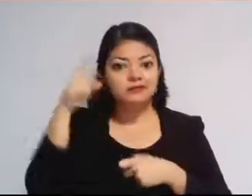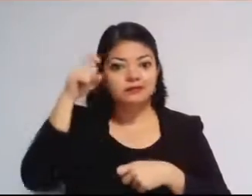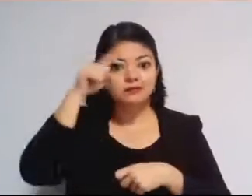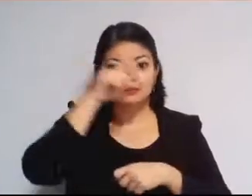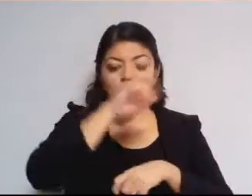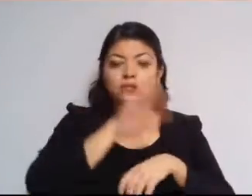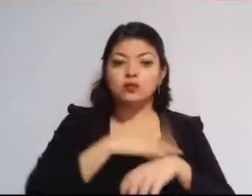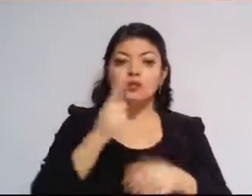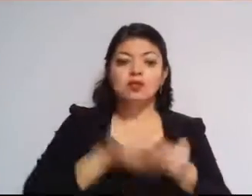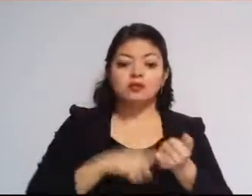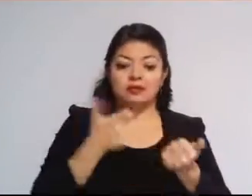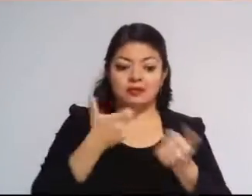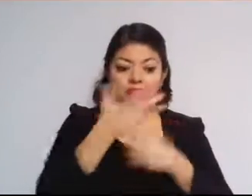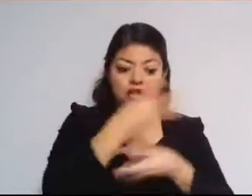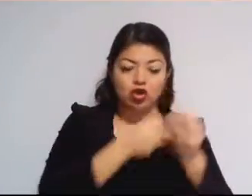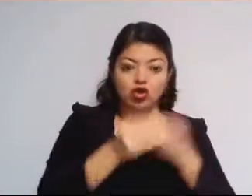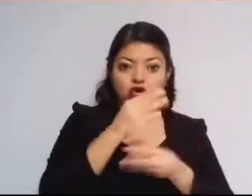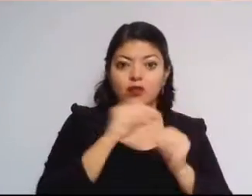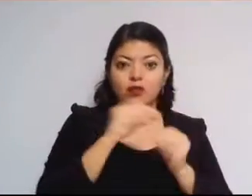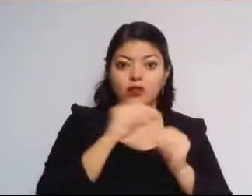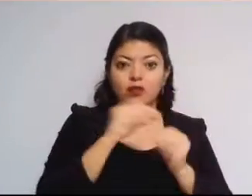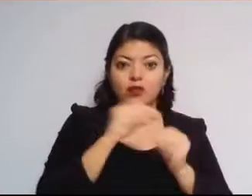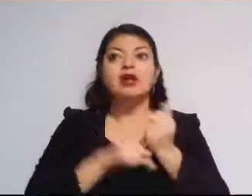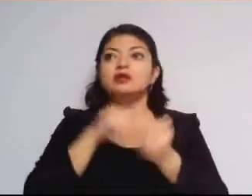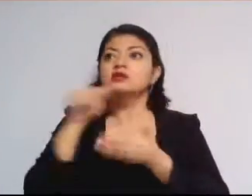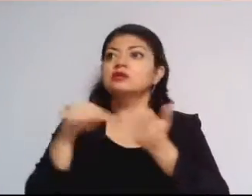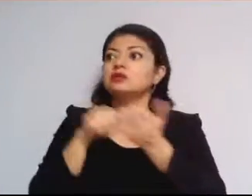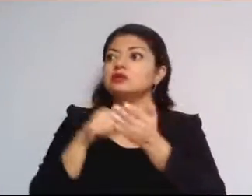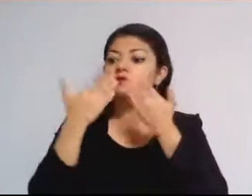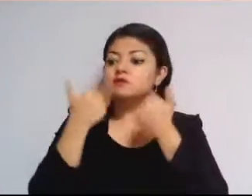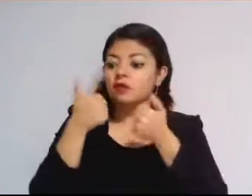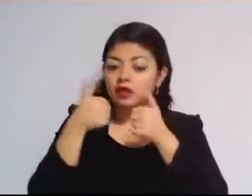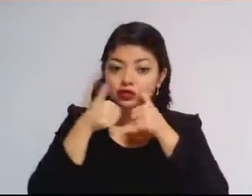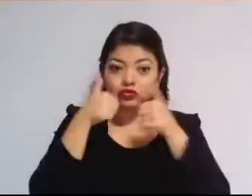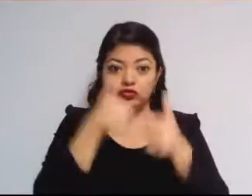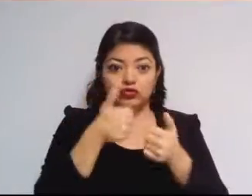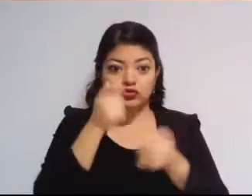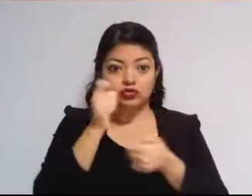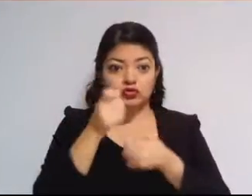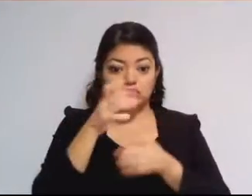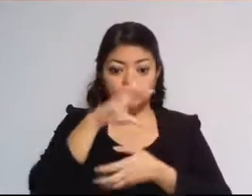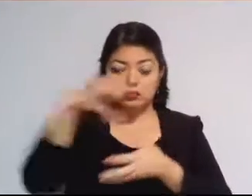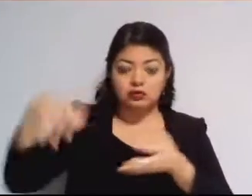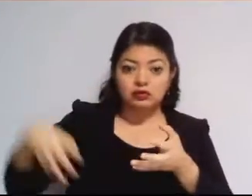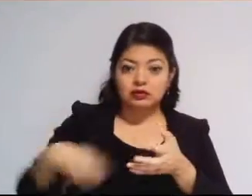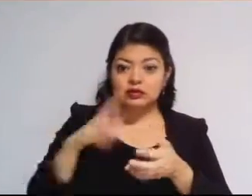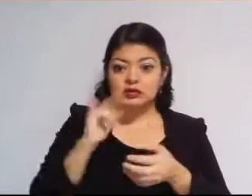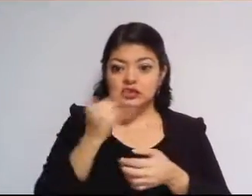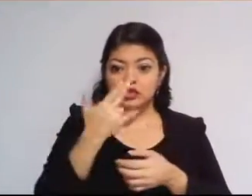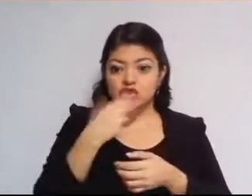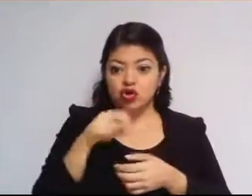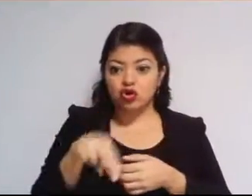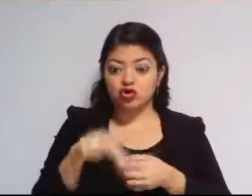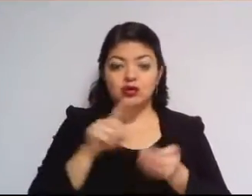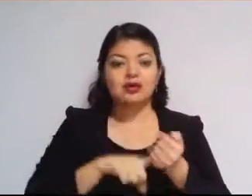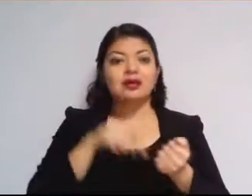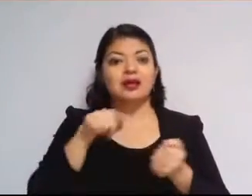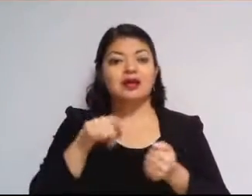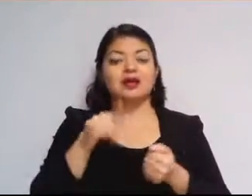desde lo económico hasta la infraestructura, que puede atender la solución de un trasplante de riñón, acción que resulta